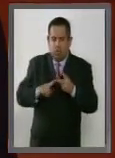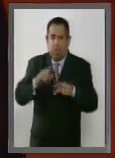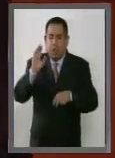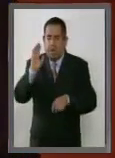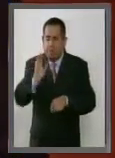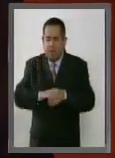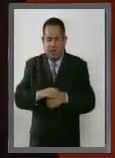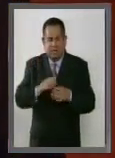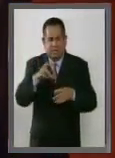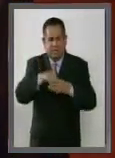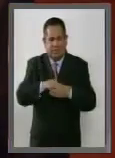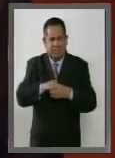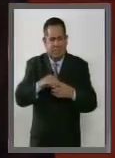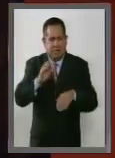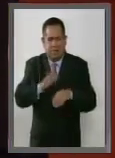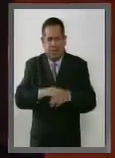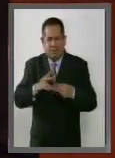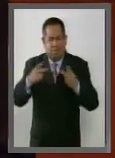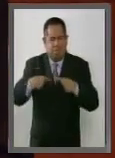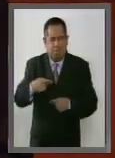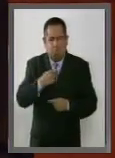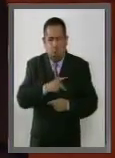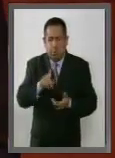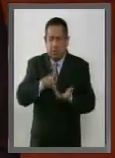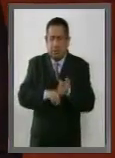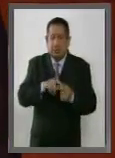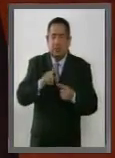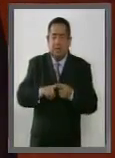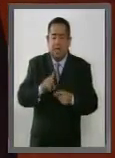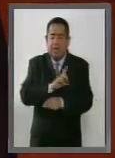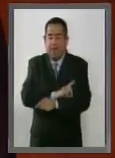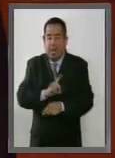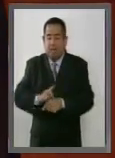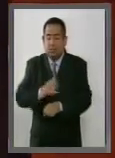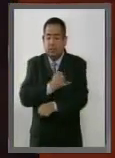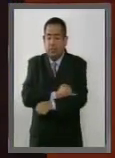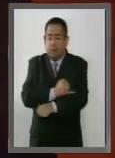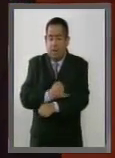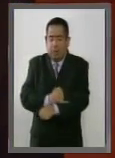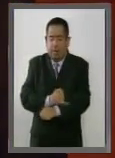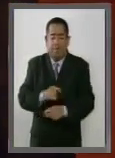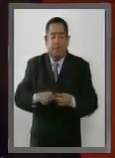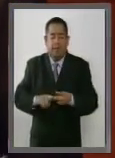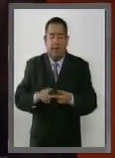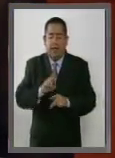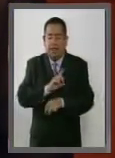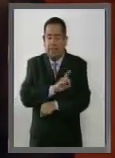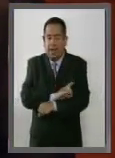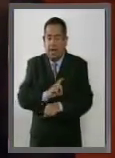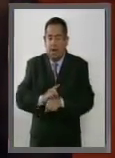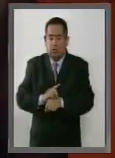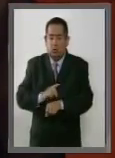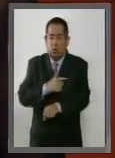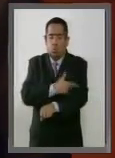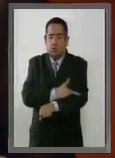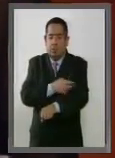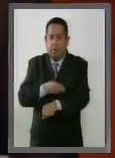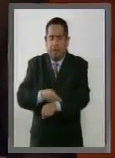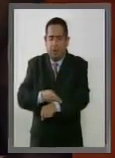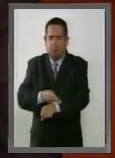número de personas en pobreza, que es la delegación Iztapalapa y la delegación Gustavo